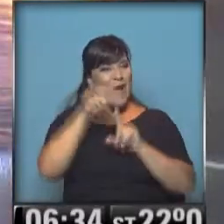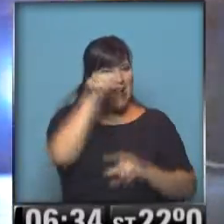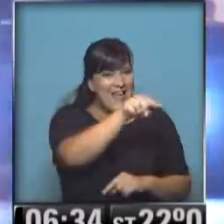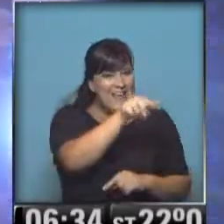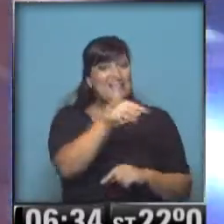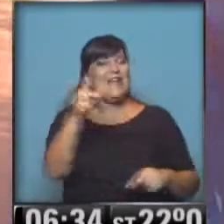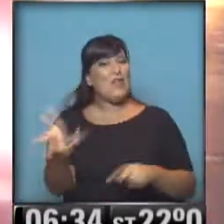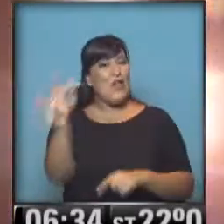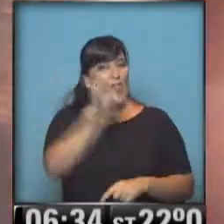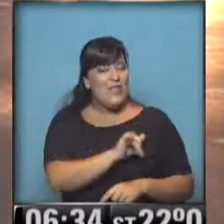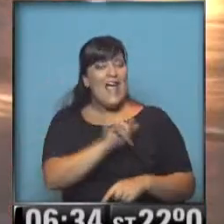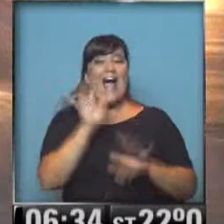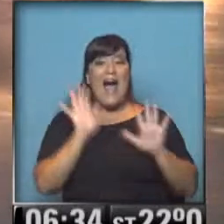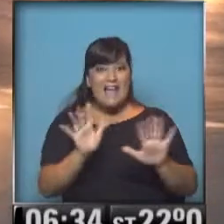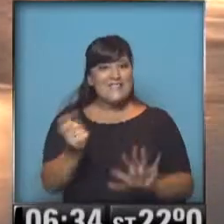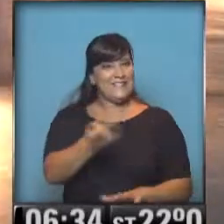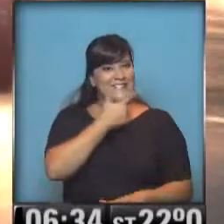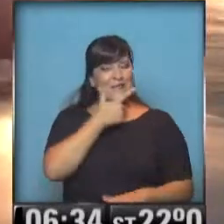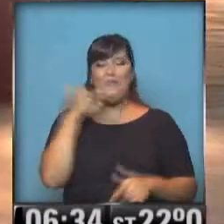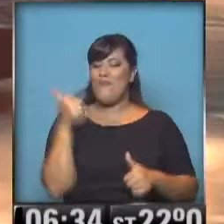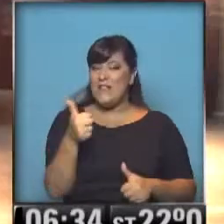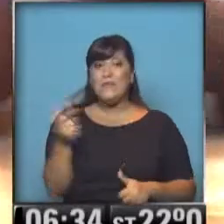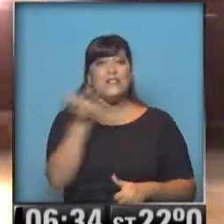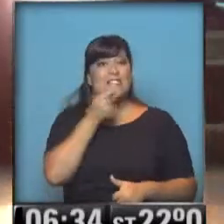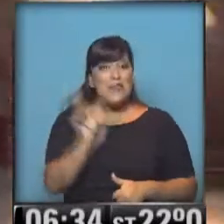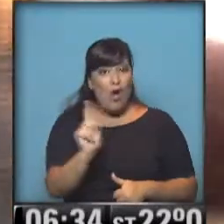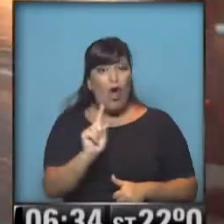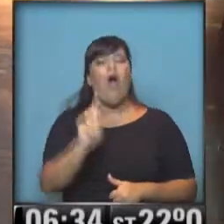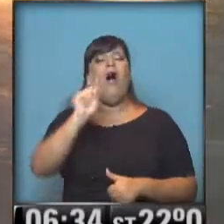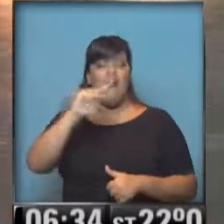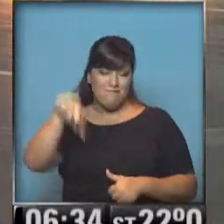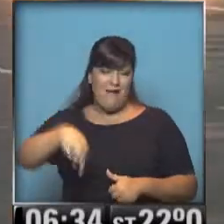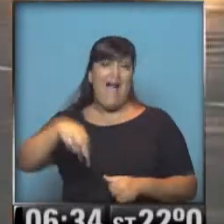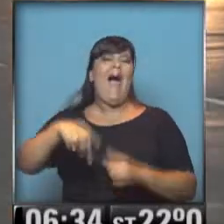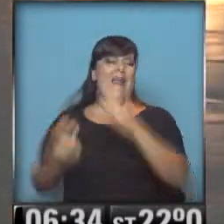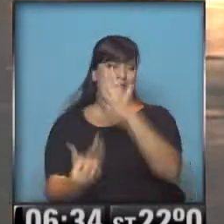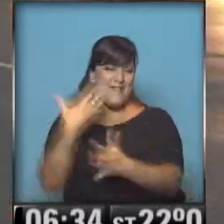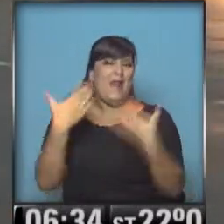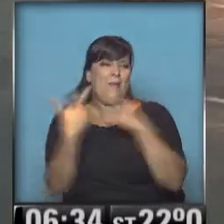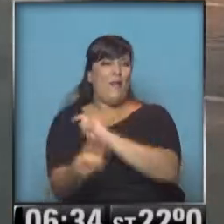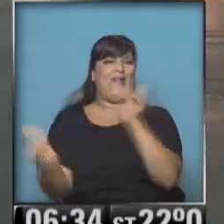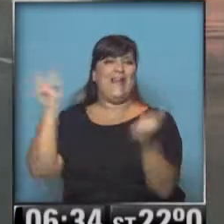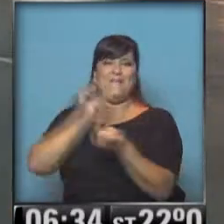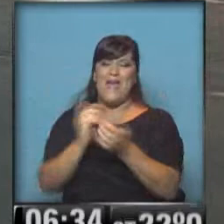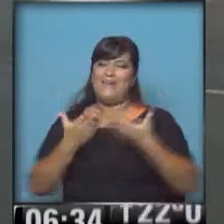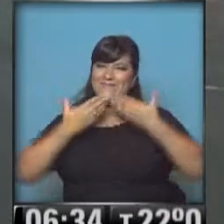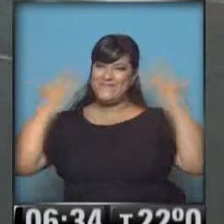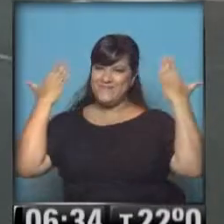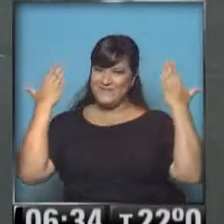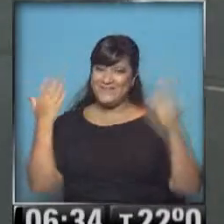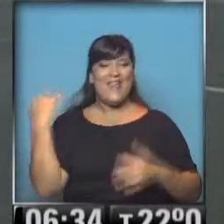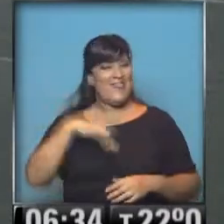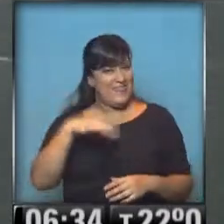mañanas? Si es así, buenísimo, y si no, tenés toda la mañana para cambiar ese gesto de tu boca con una sonrisa